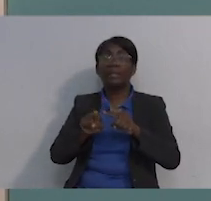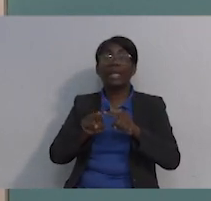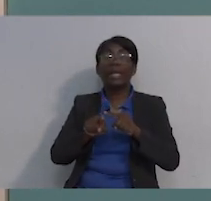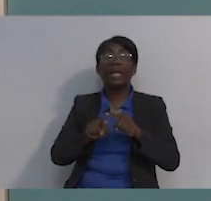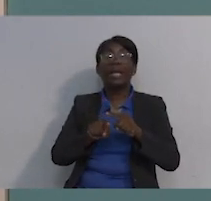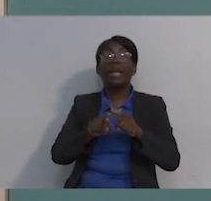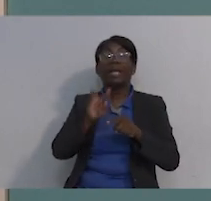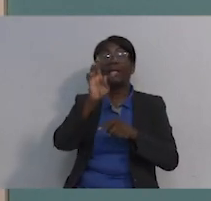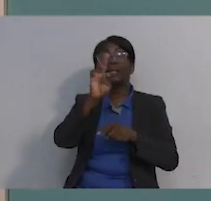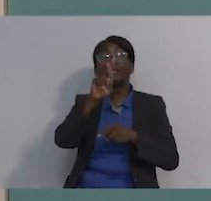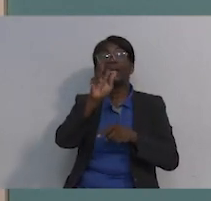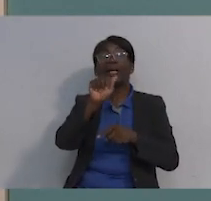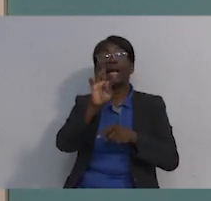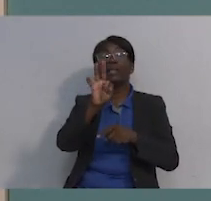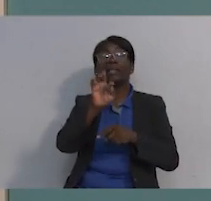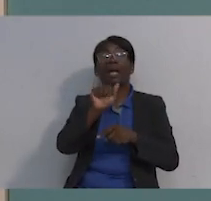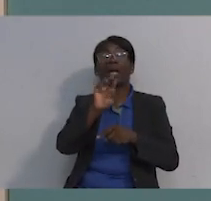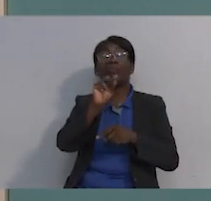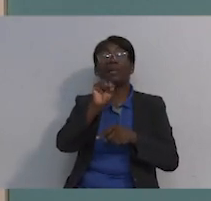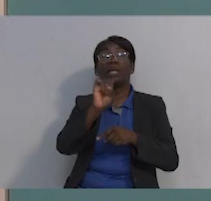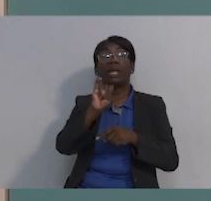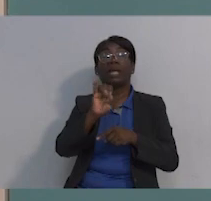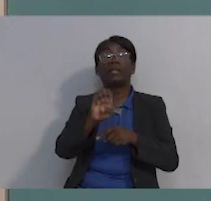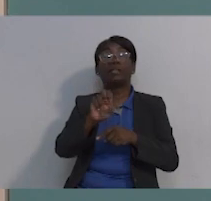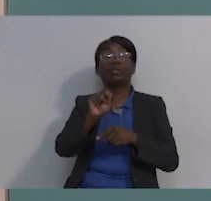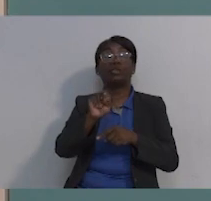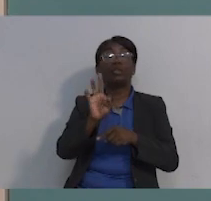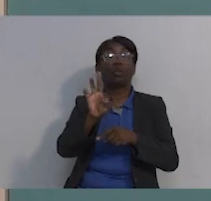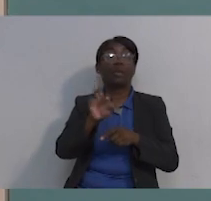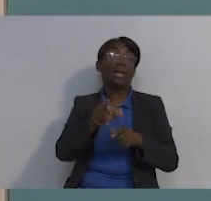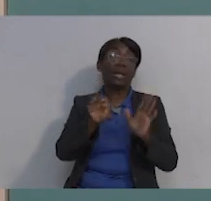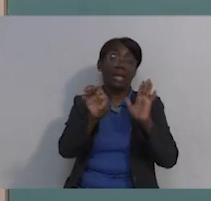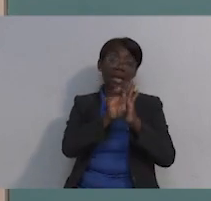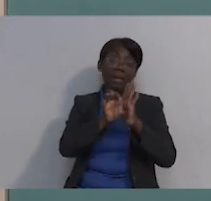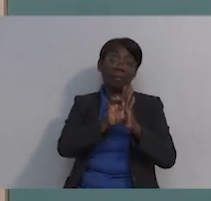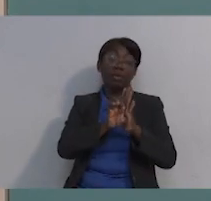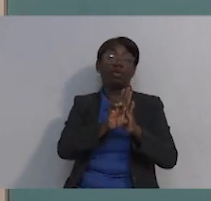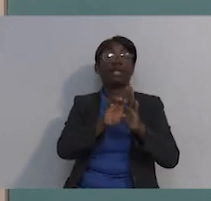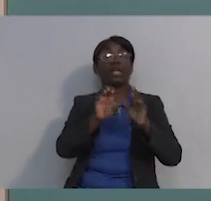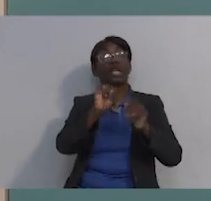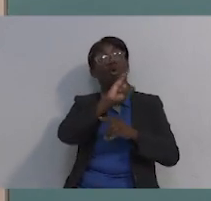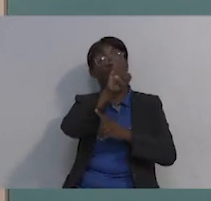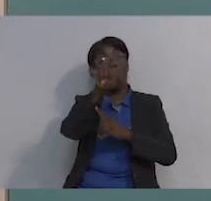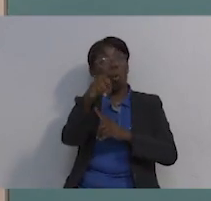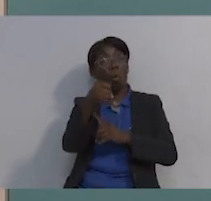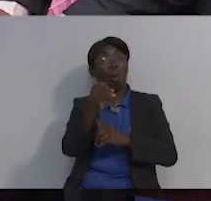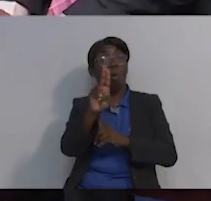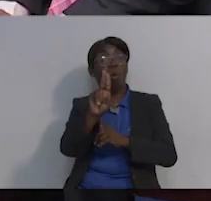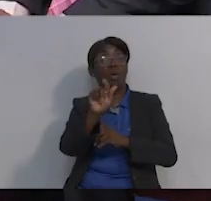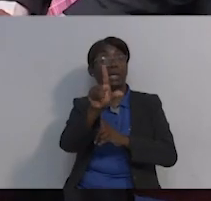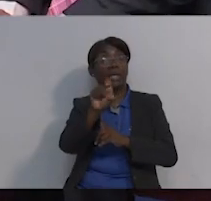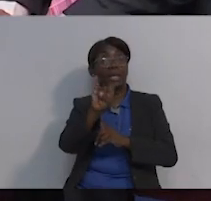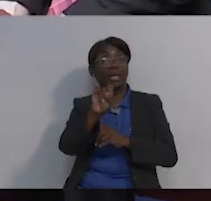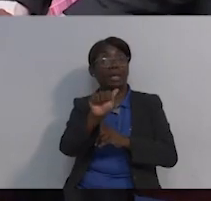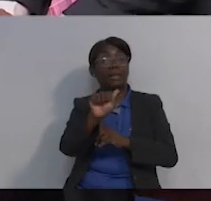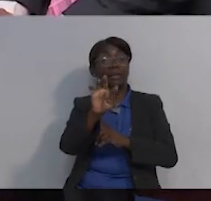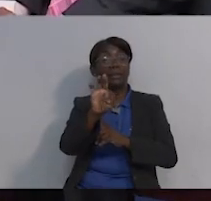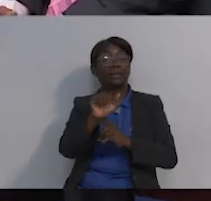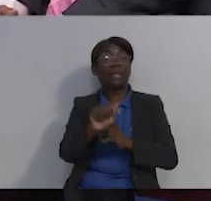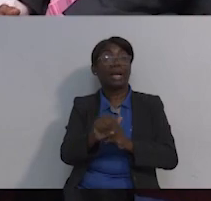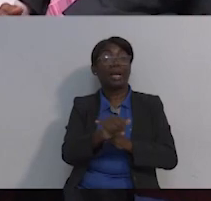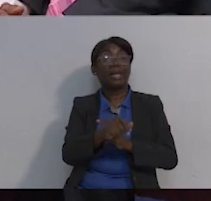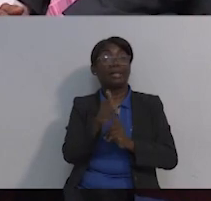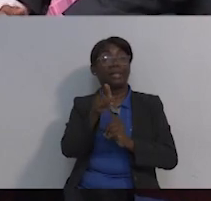Porque el ejemplo de Julieta es particular, porque cada caso es particular,